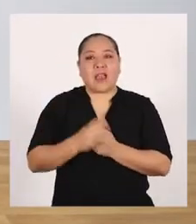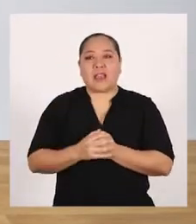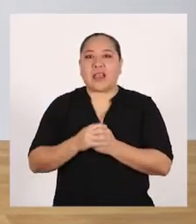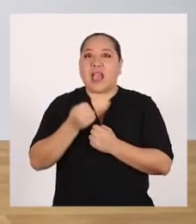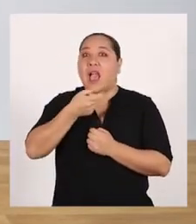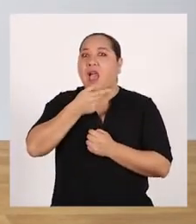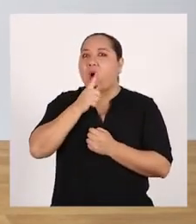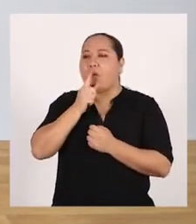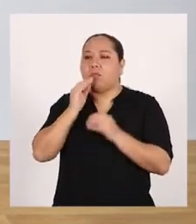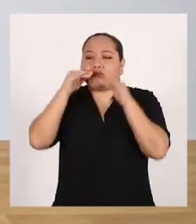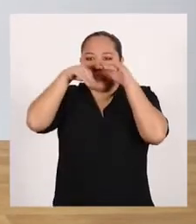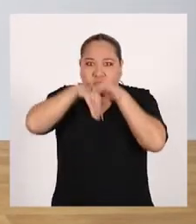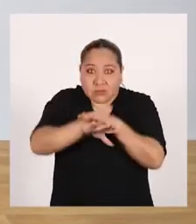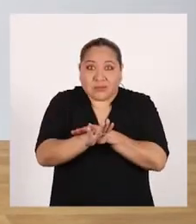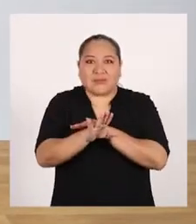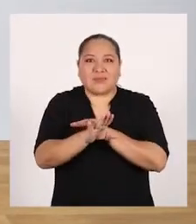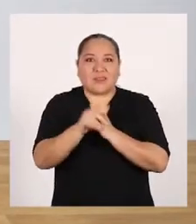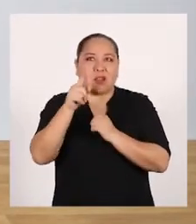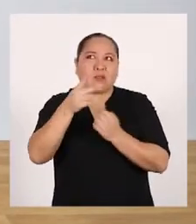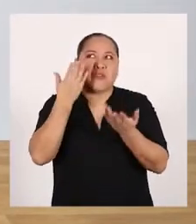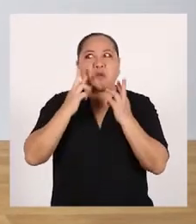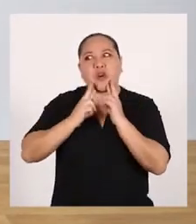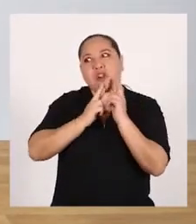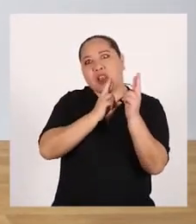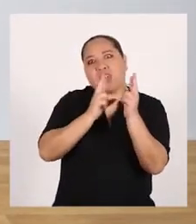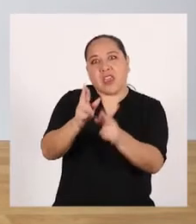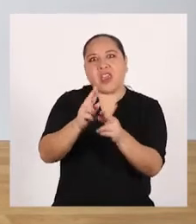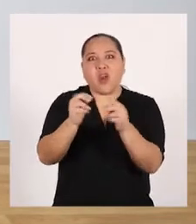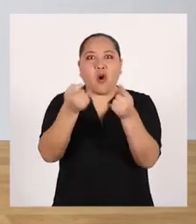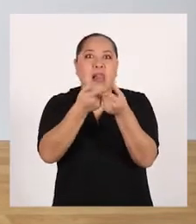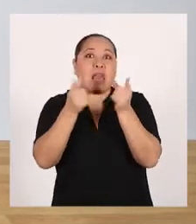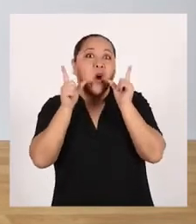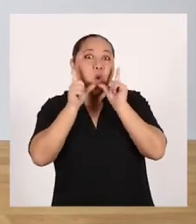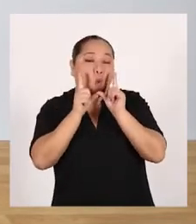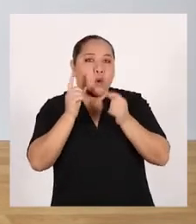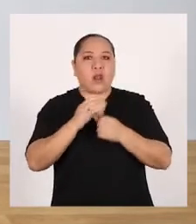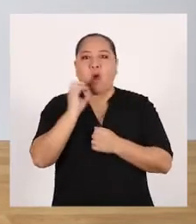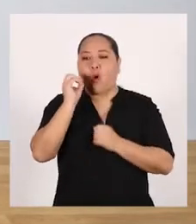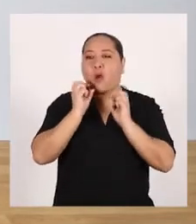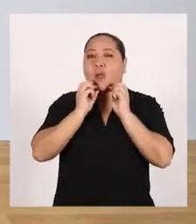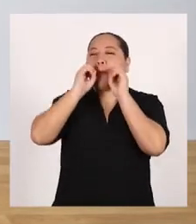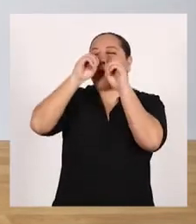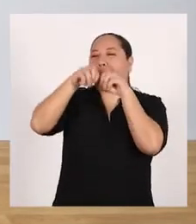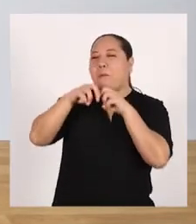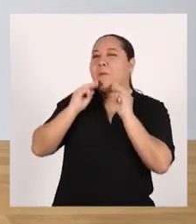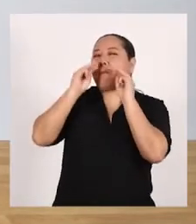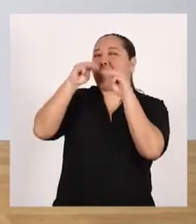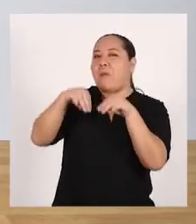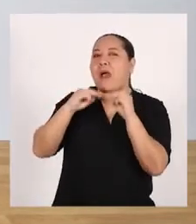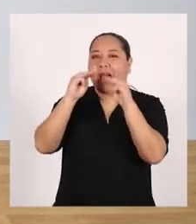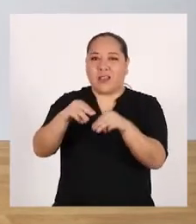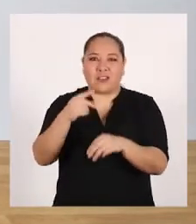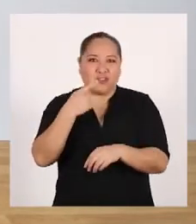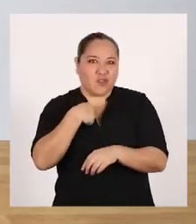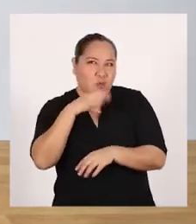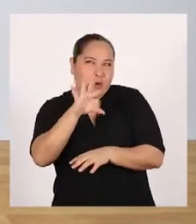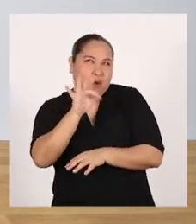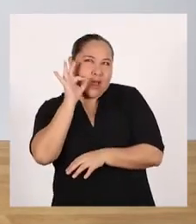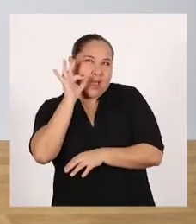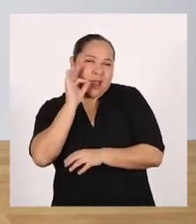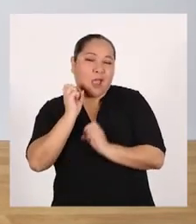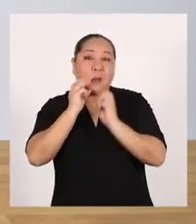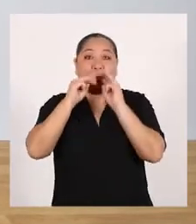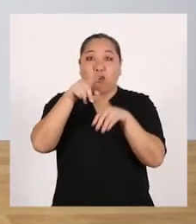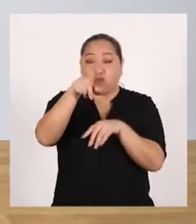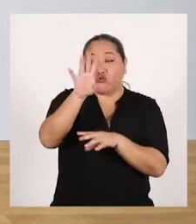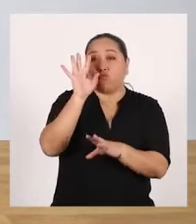estamos en el agua. Sí, en el agua. Puede ser un río, una laguna o en el mar. Yo voy a escoger que estoy en